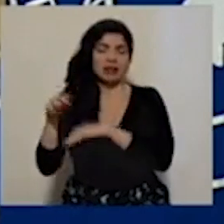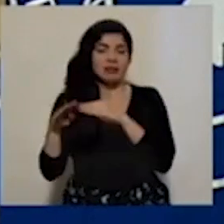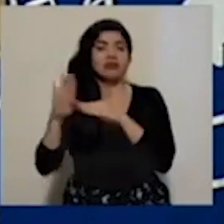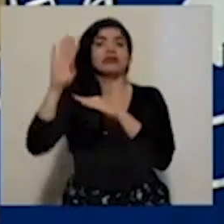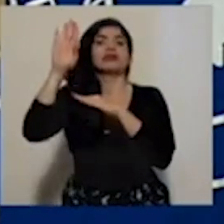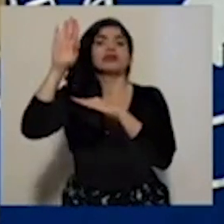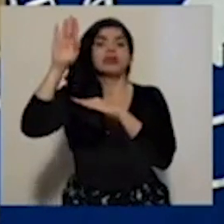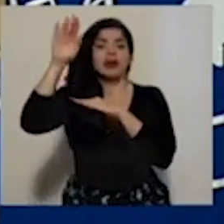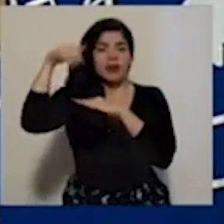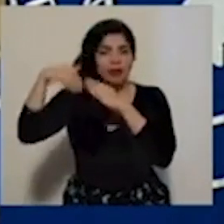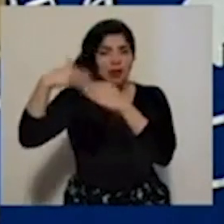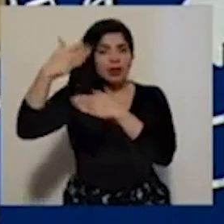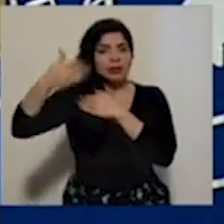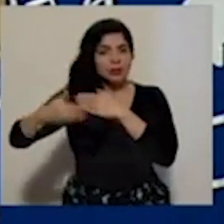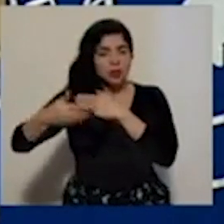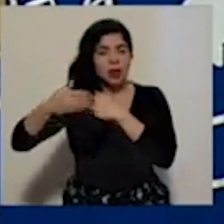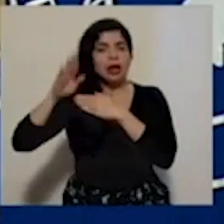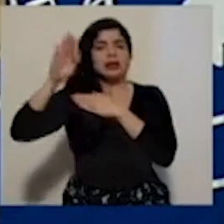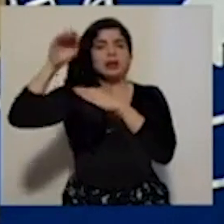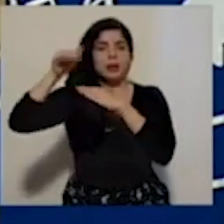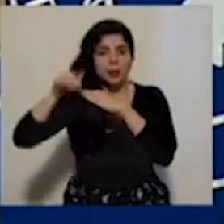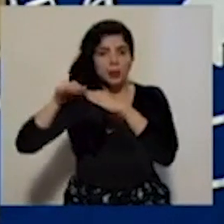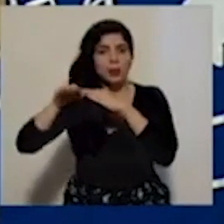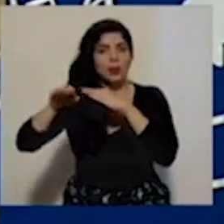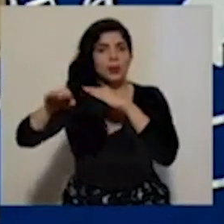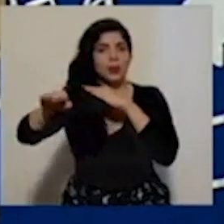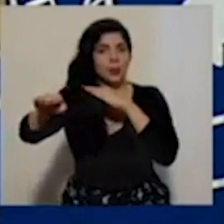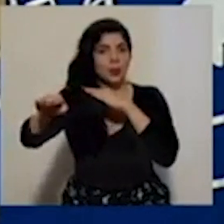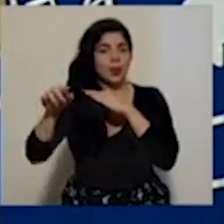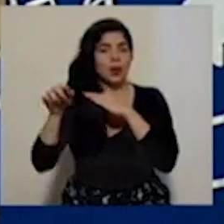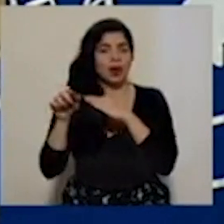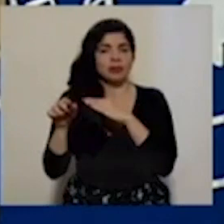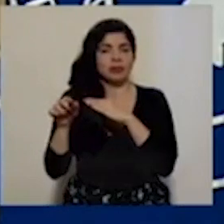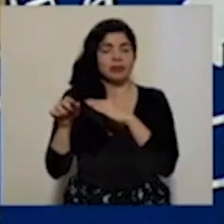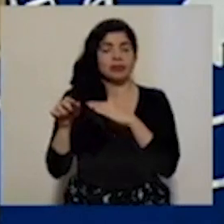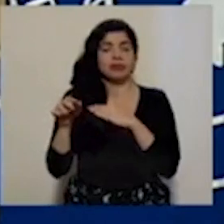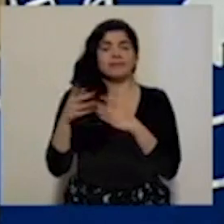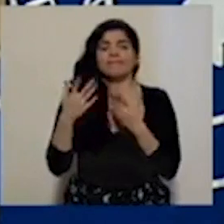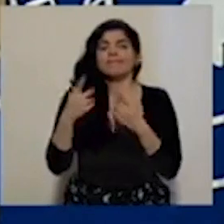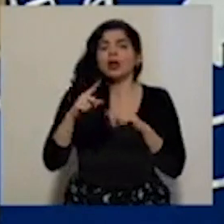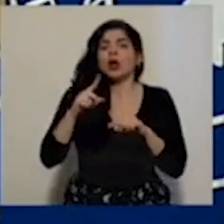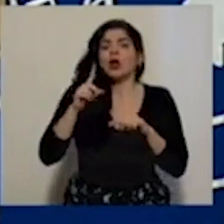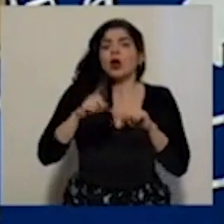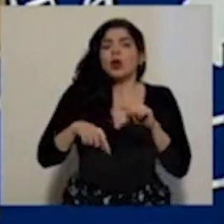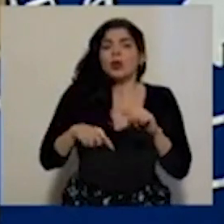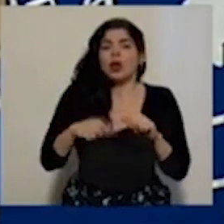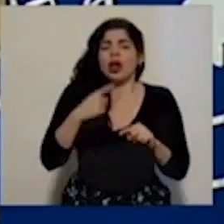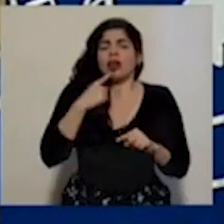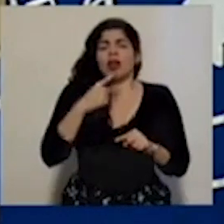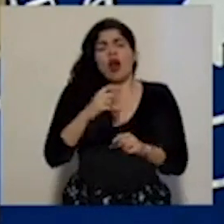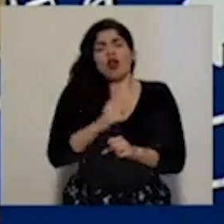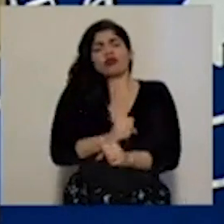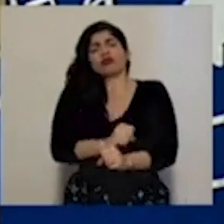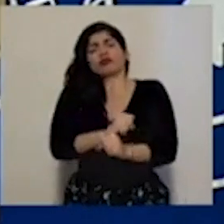el pico y después hubo un descenso. No se puede afirmar